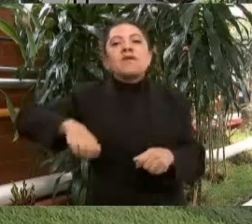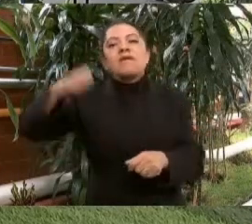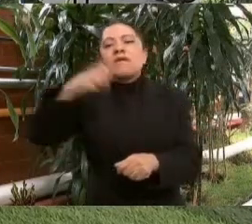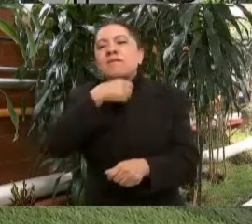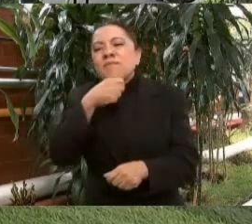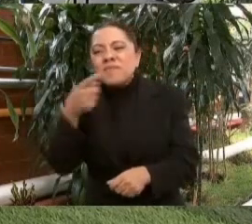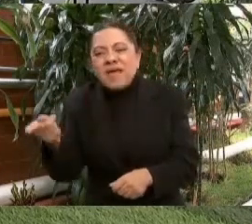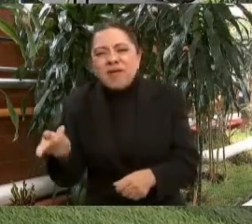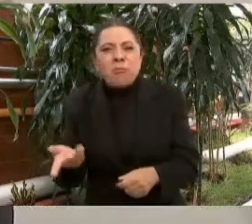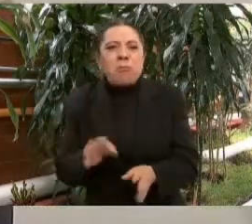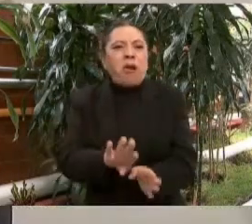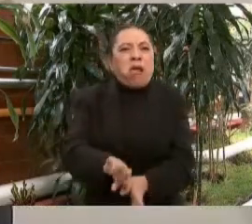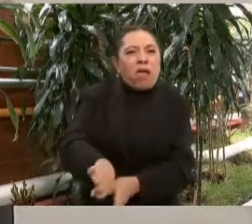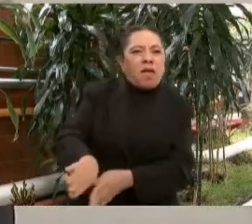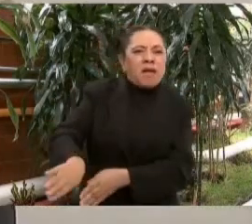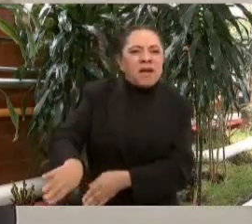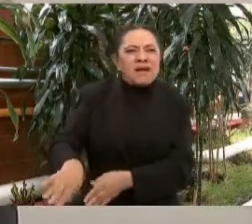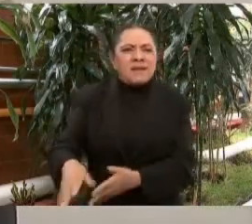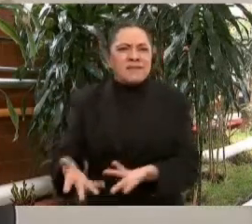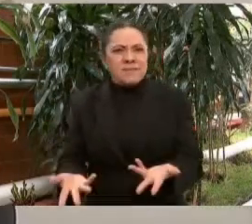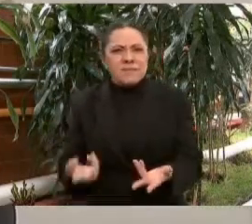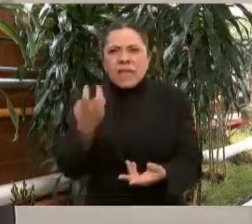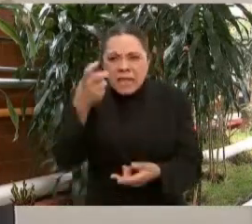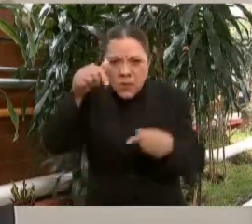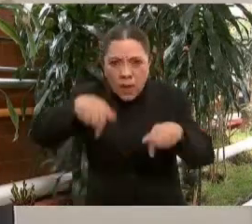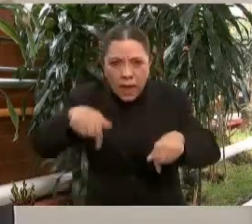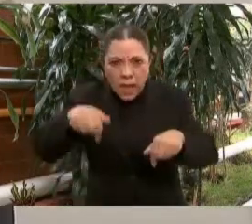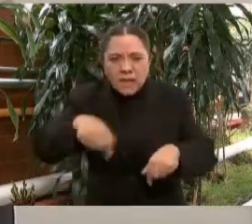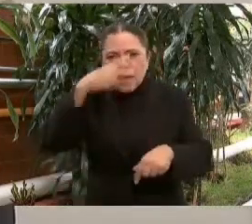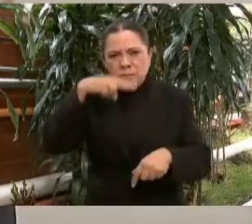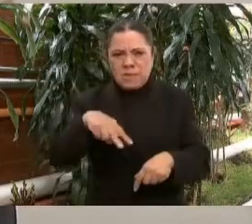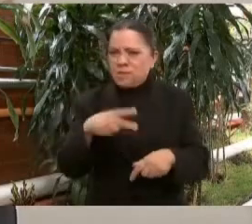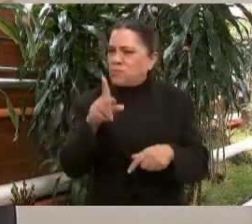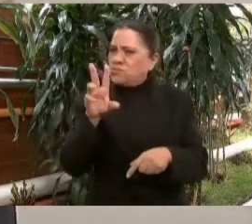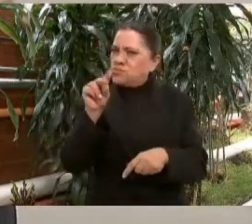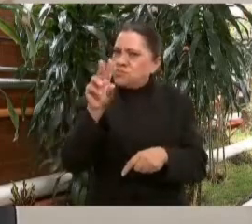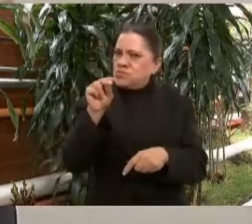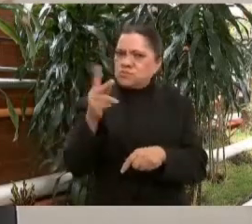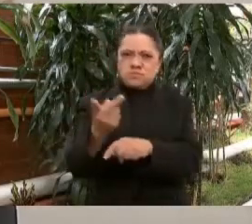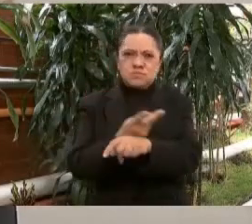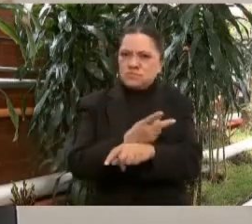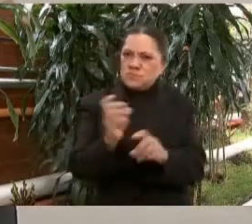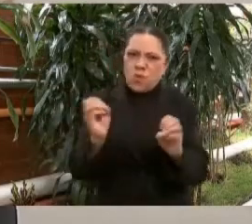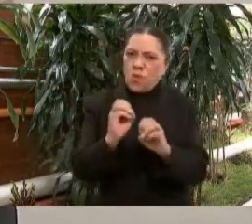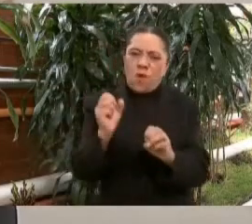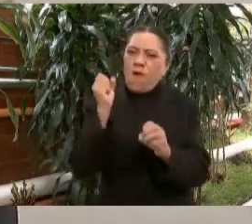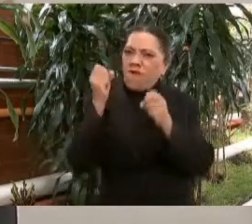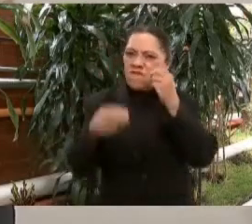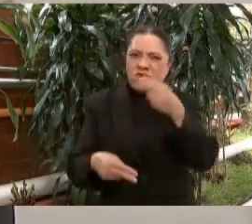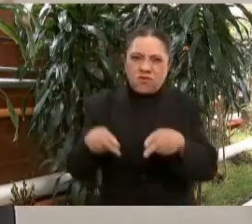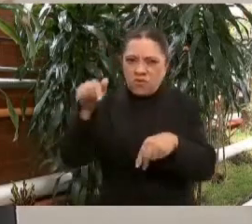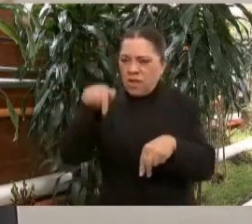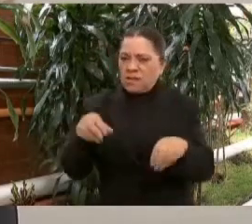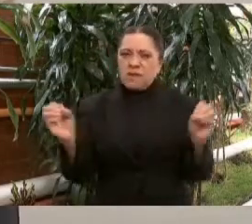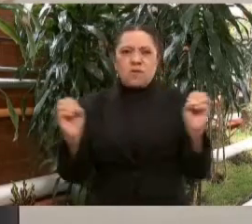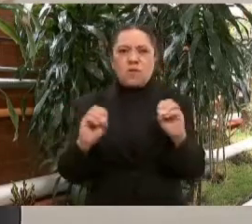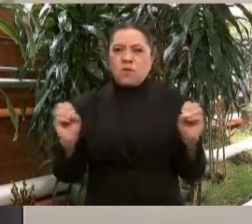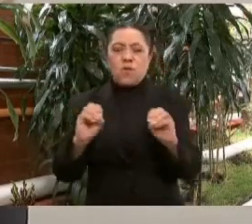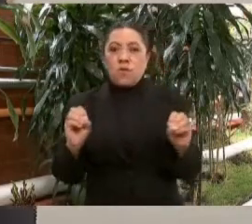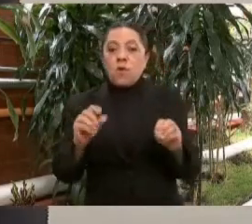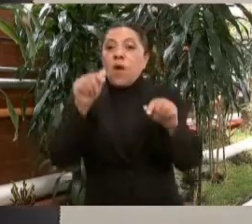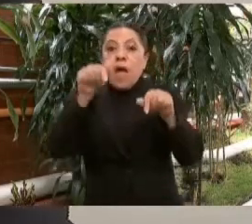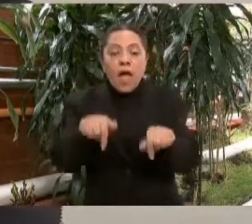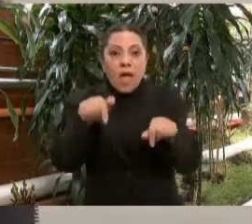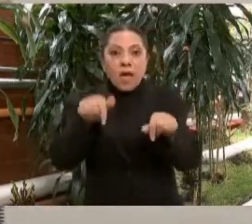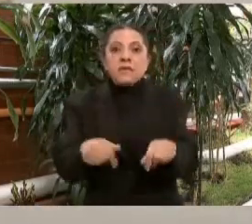Eso aquí no ha sucedido. afortunadamente aquí le